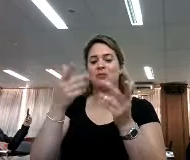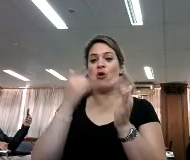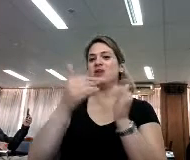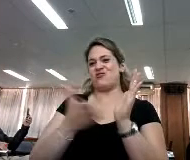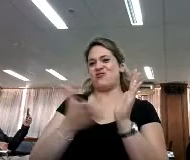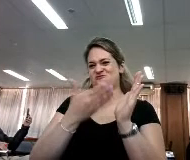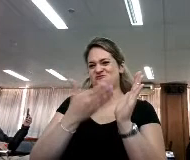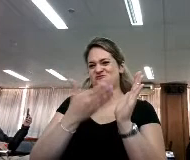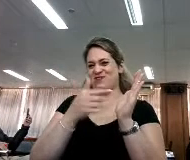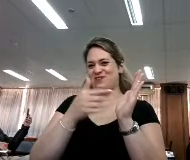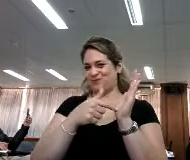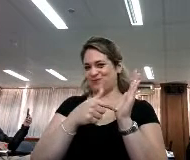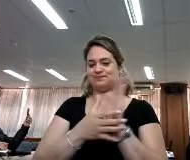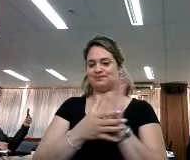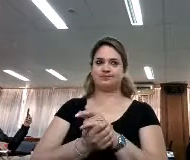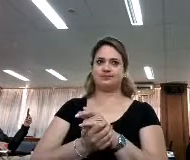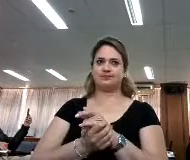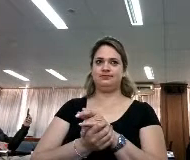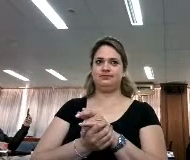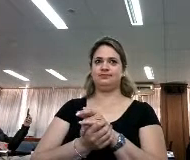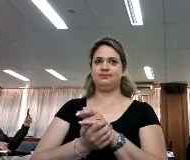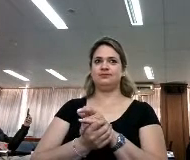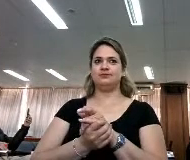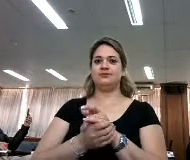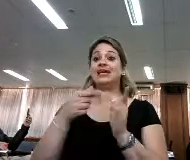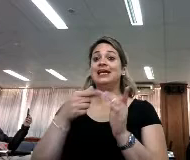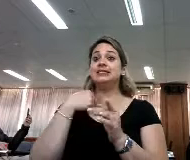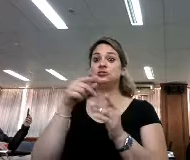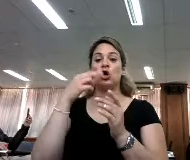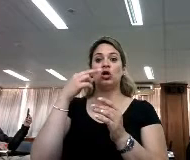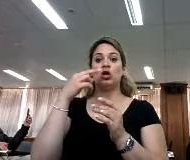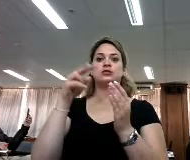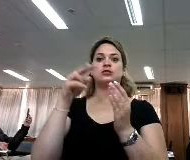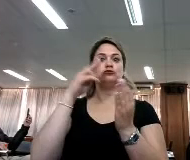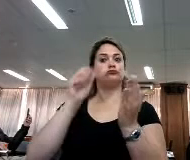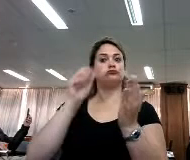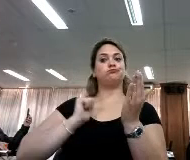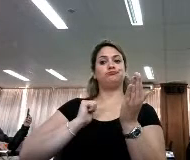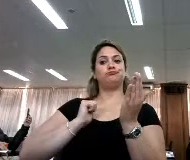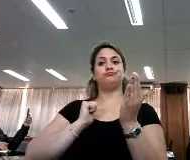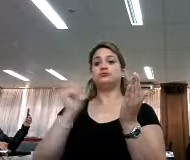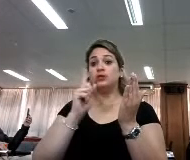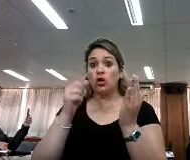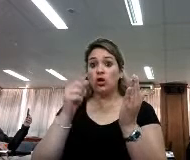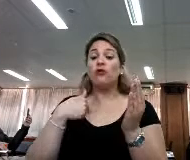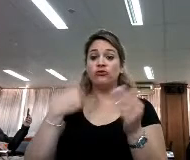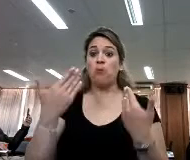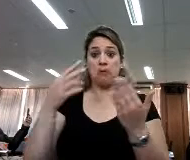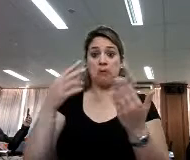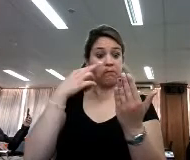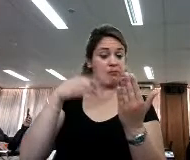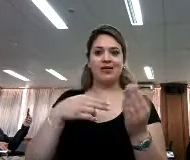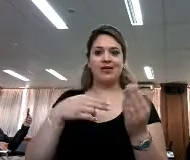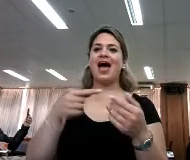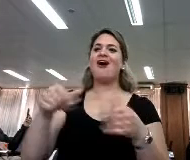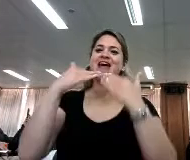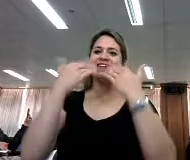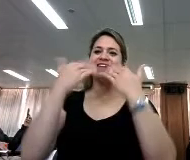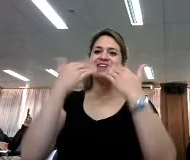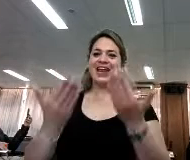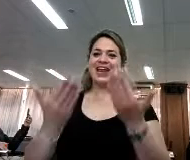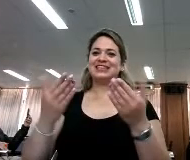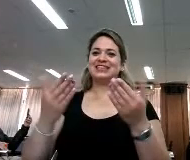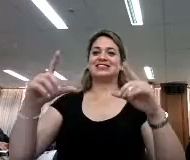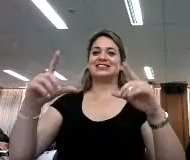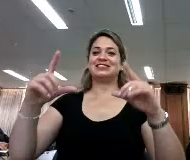Entonces, vemos, en el pasado no es que el lector fuera pasivo, el lector siempre ha sido muy activo. Lo que nos permite ahora las pantallas, creería yo,